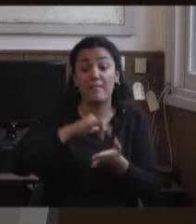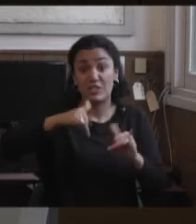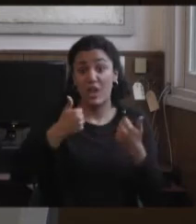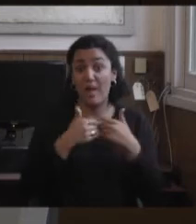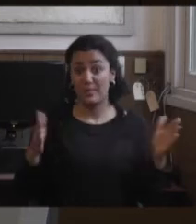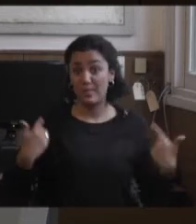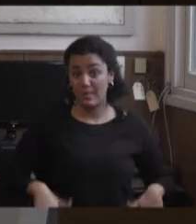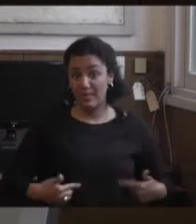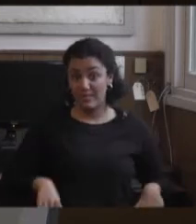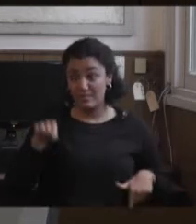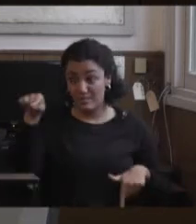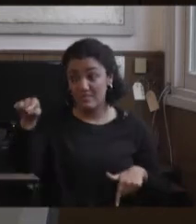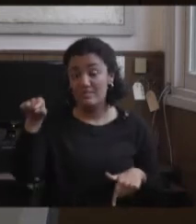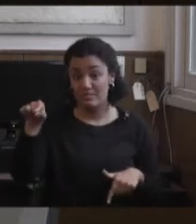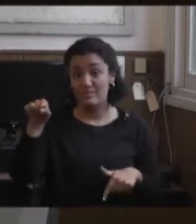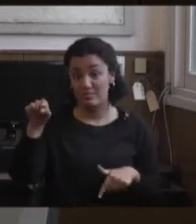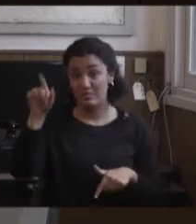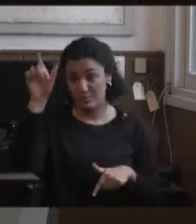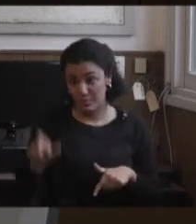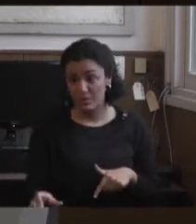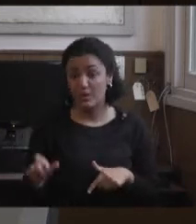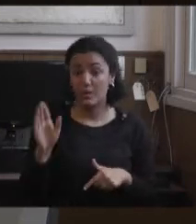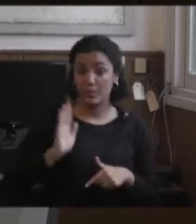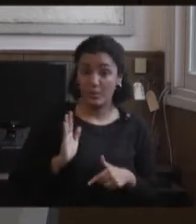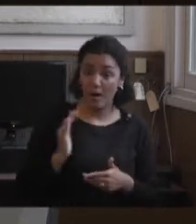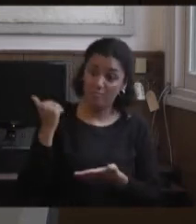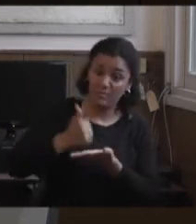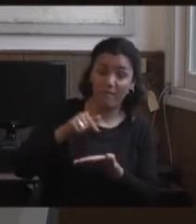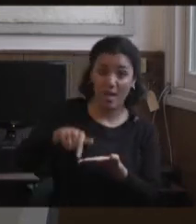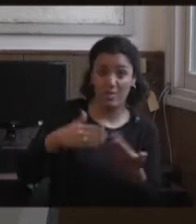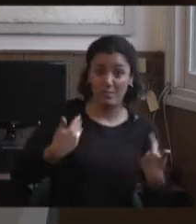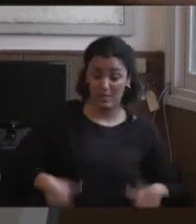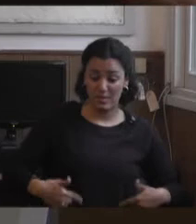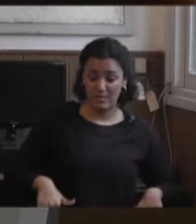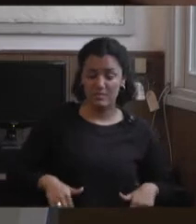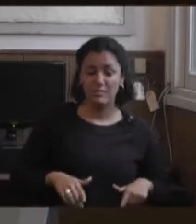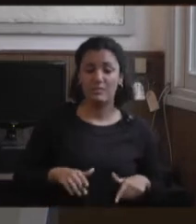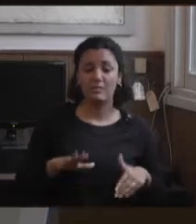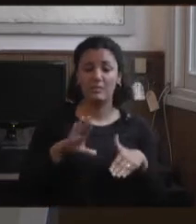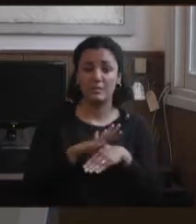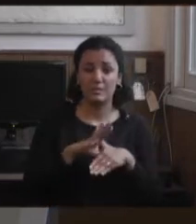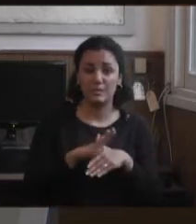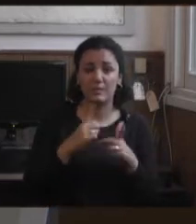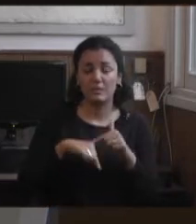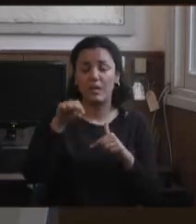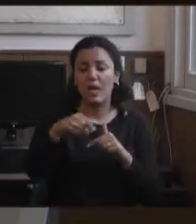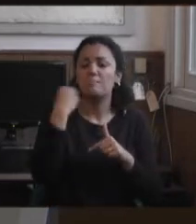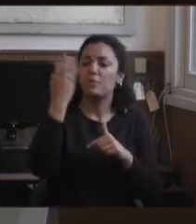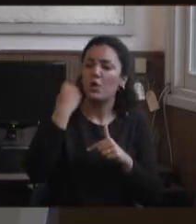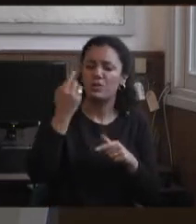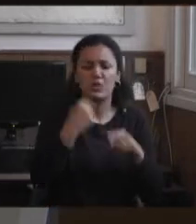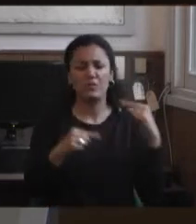Ah, y lo interesante de eso fue que fueron diferentes presentaciones, ponencias,